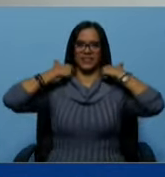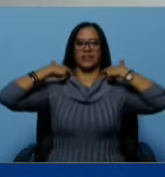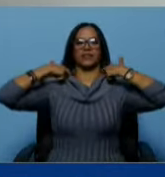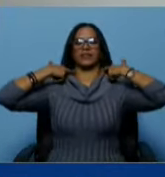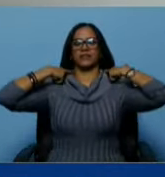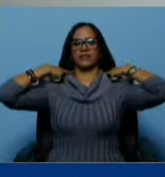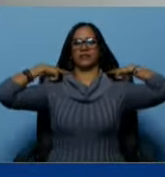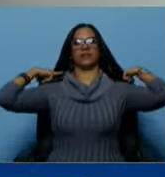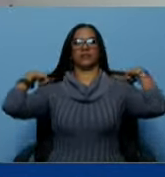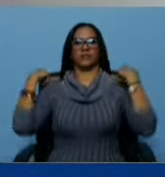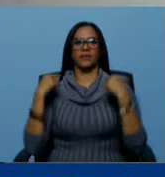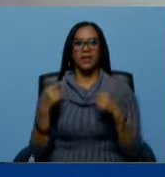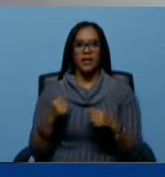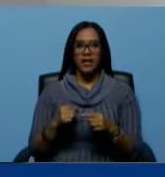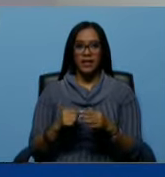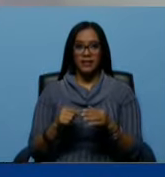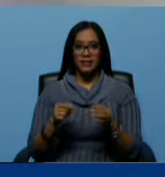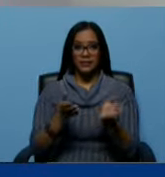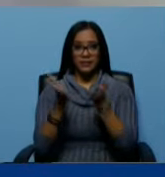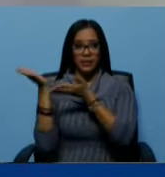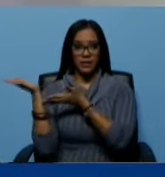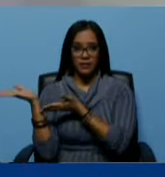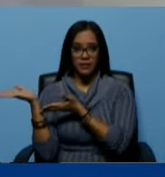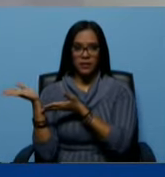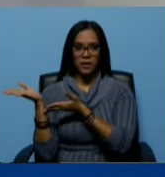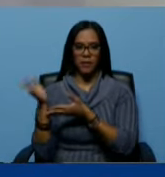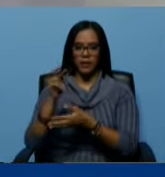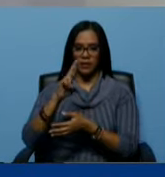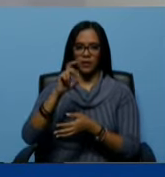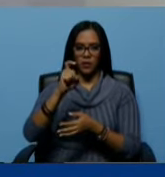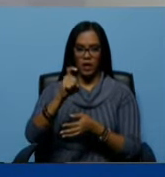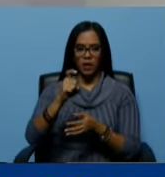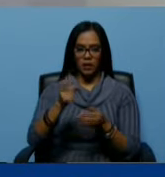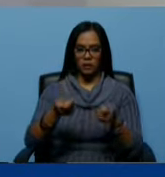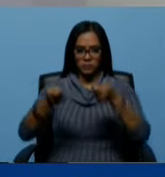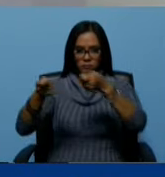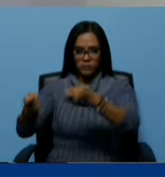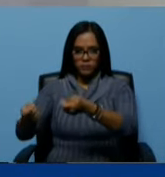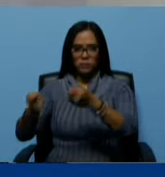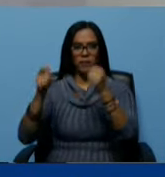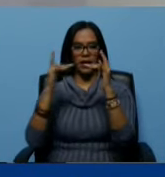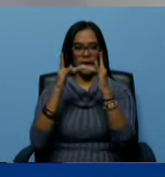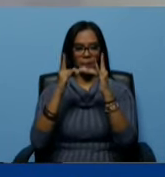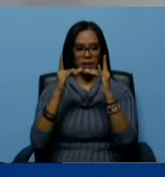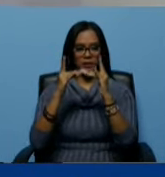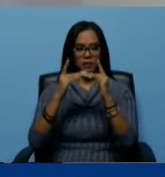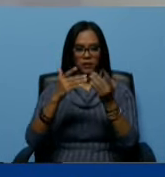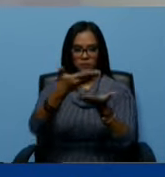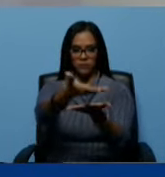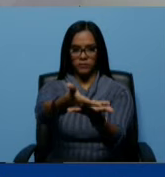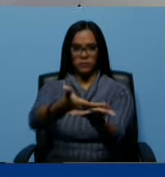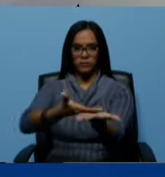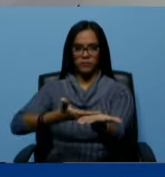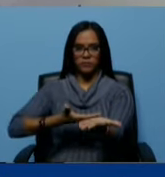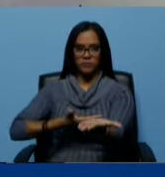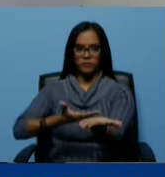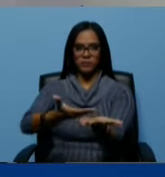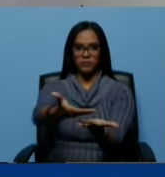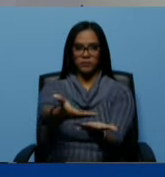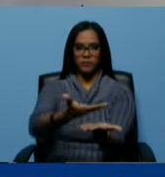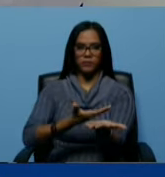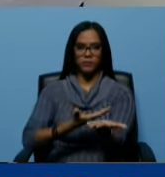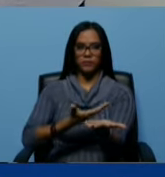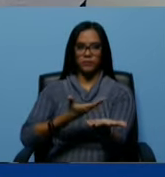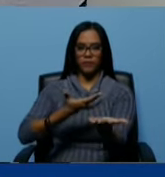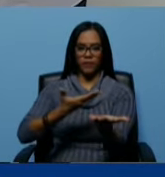la placa, se lleva la camilla y se